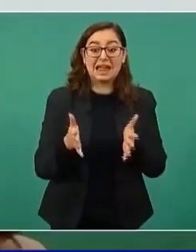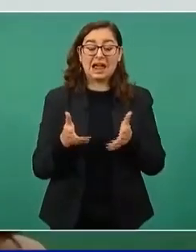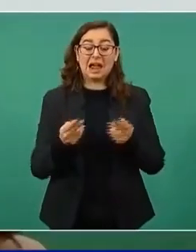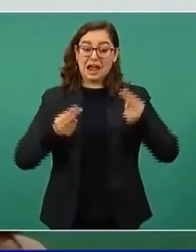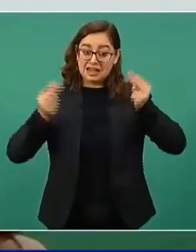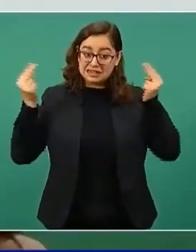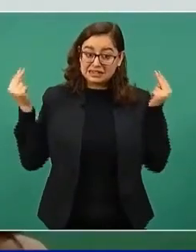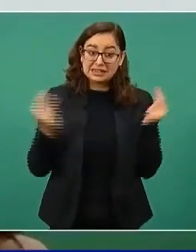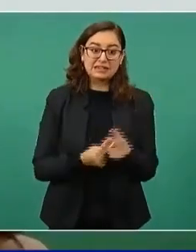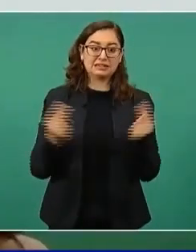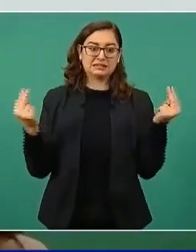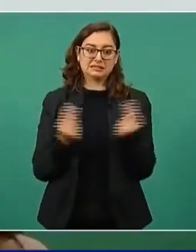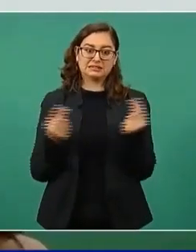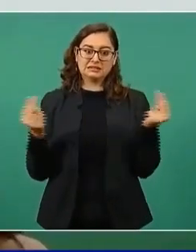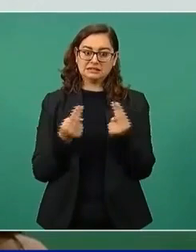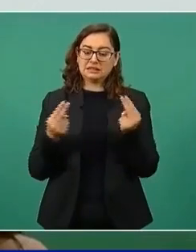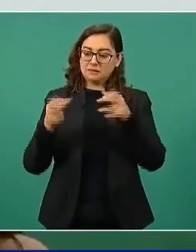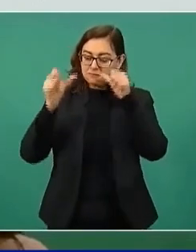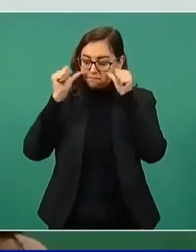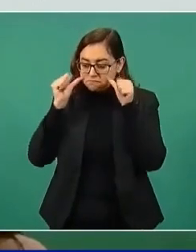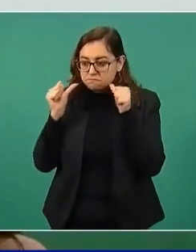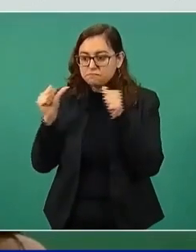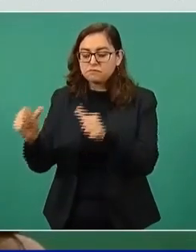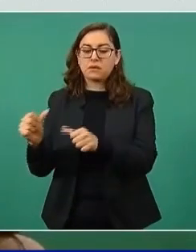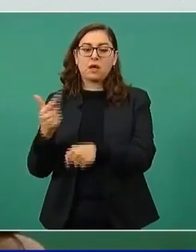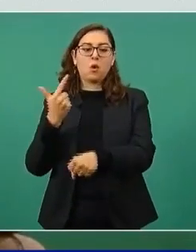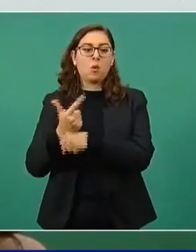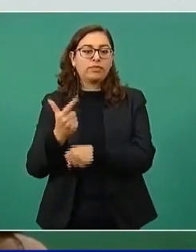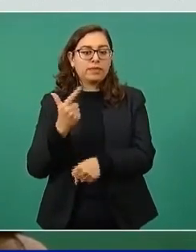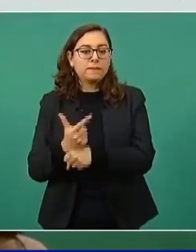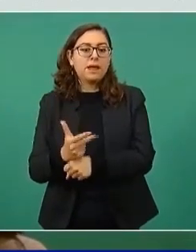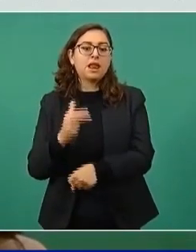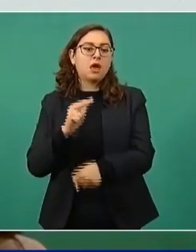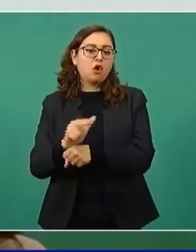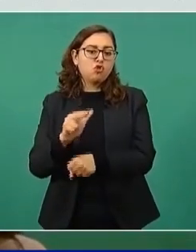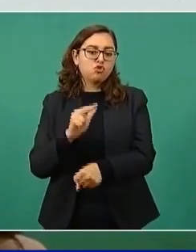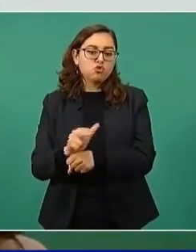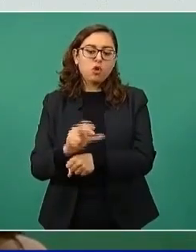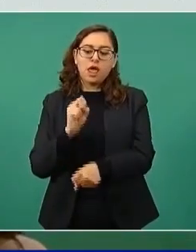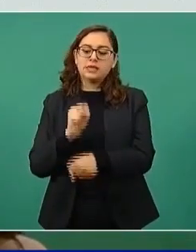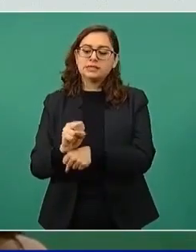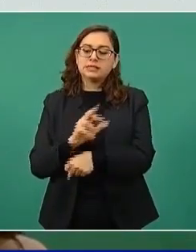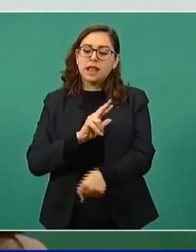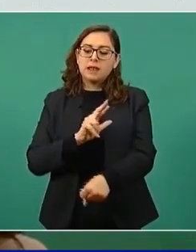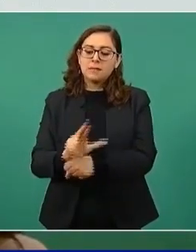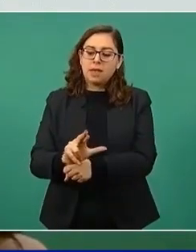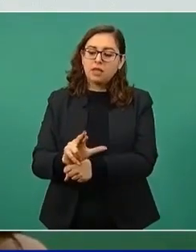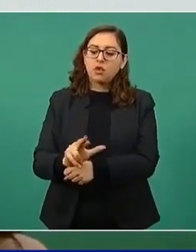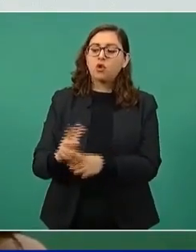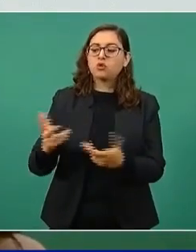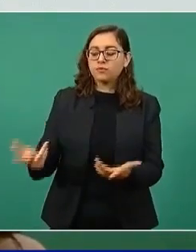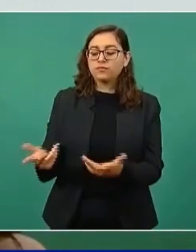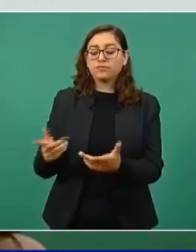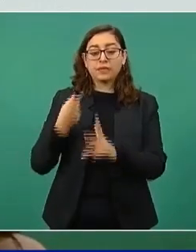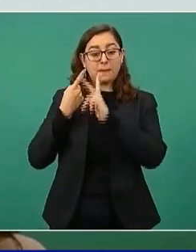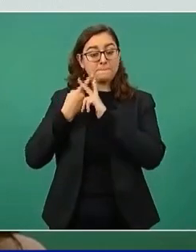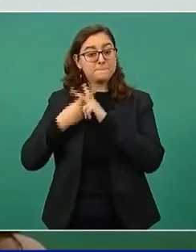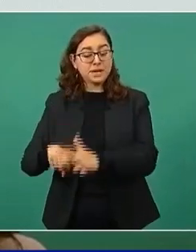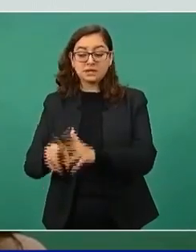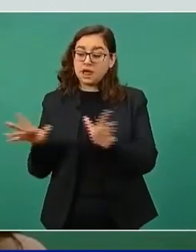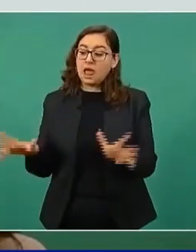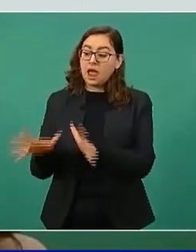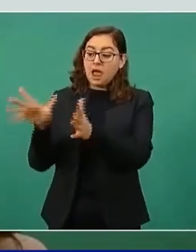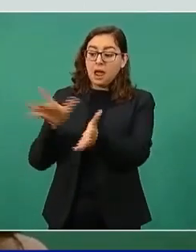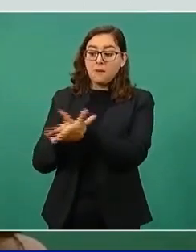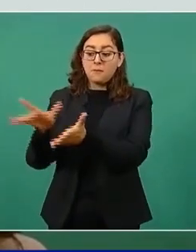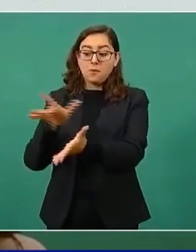para aplicar en Guatemala, Honduras y El Salvador dos programas que nosotros estamos llevando a cabo